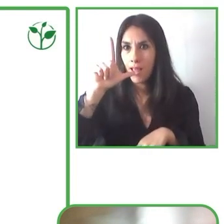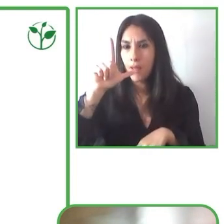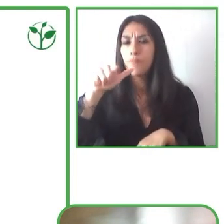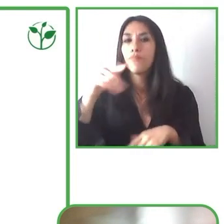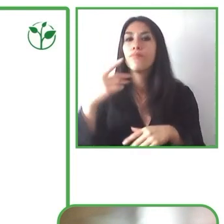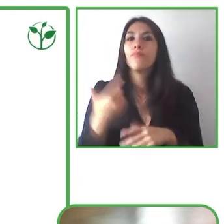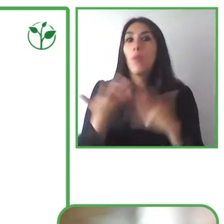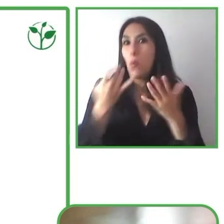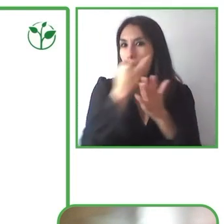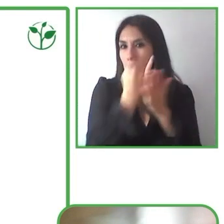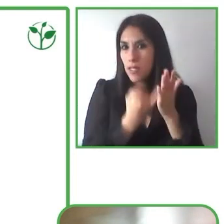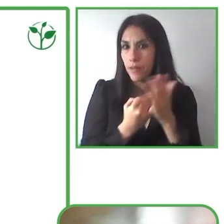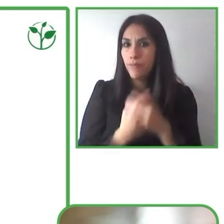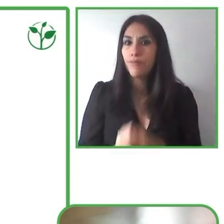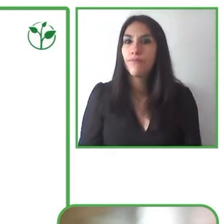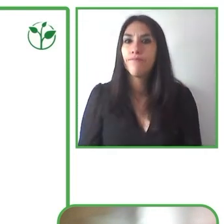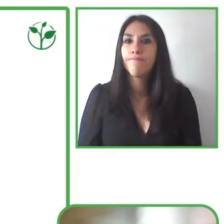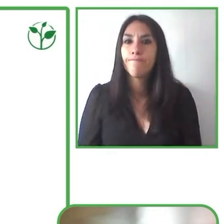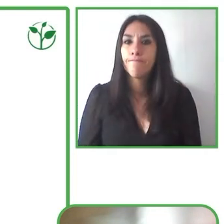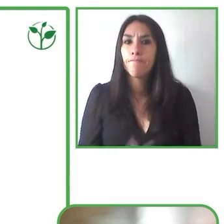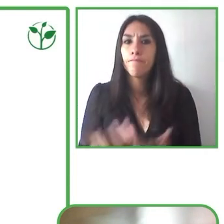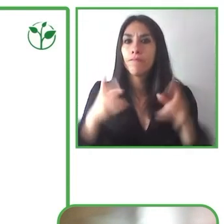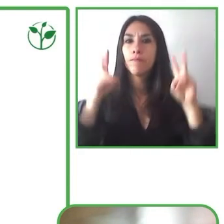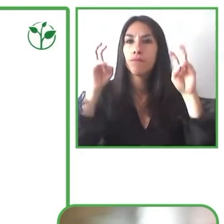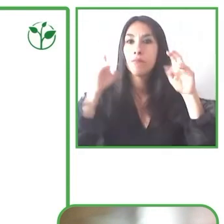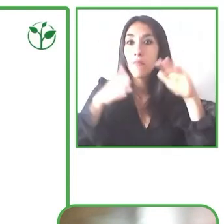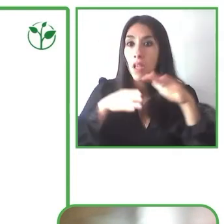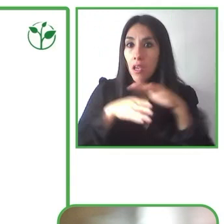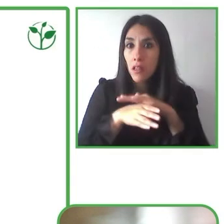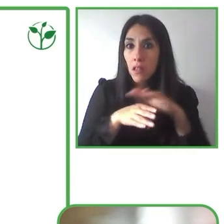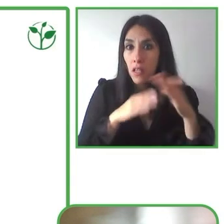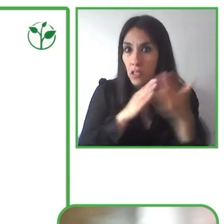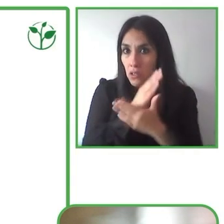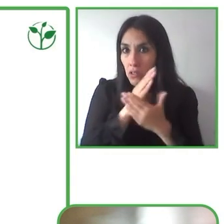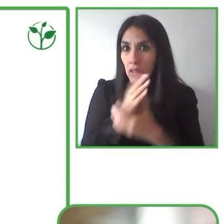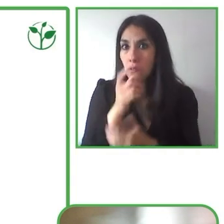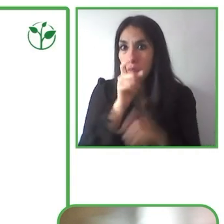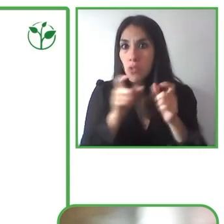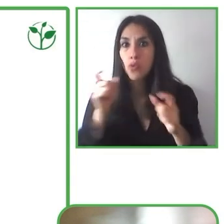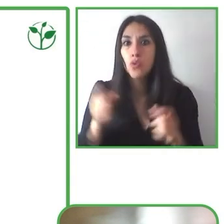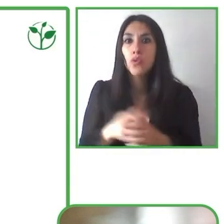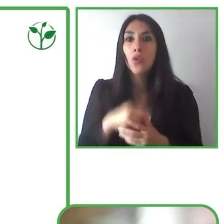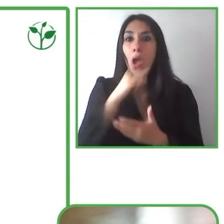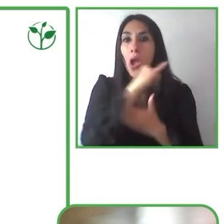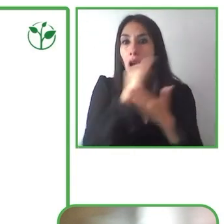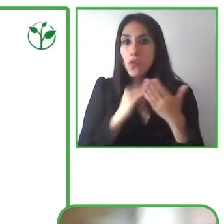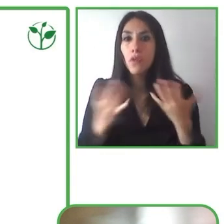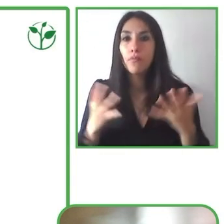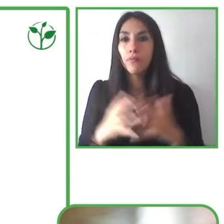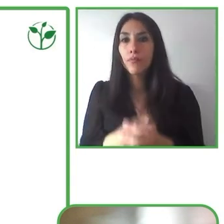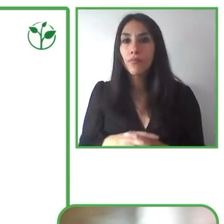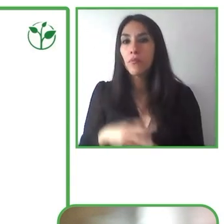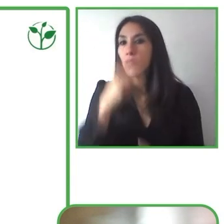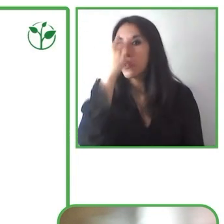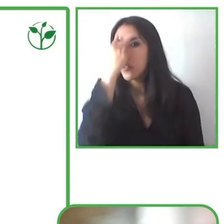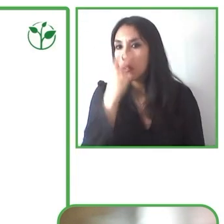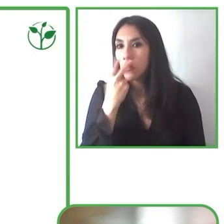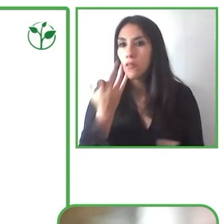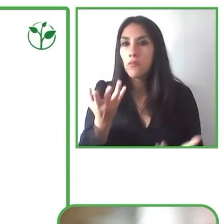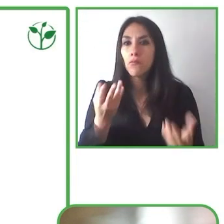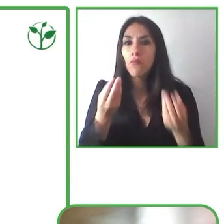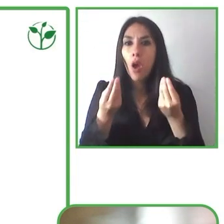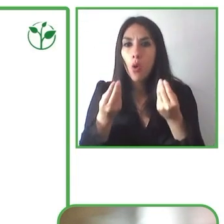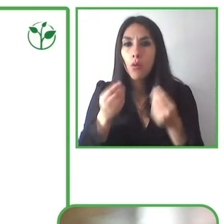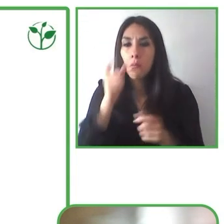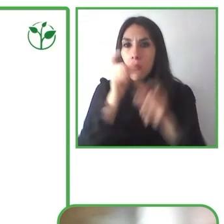al mercado laboral del arte a los artistas con discapacidad, fomentar el acceso a la cultura y el arte a las personas con discapacidad y